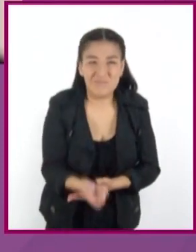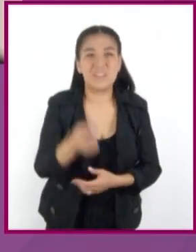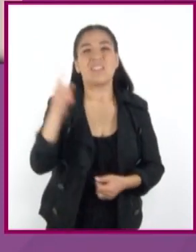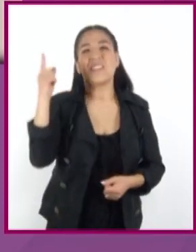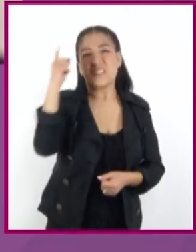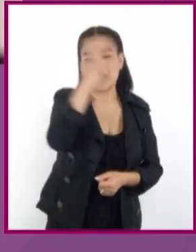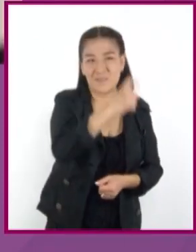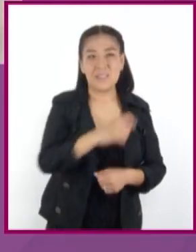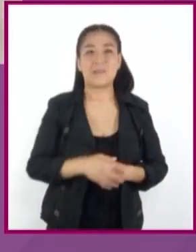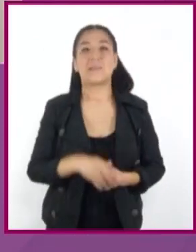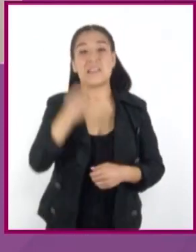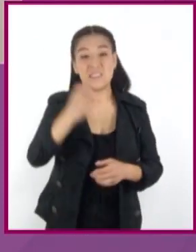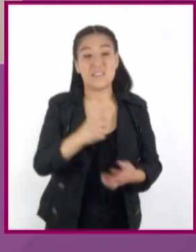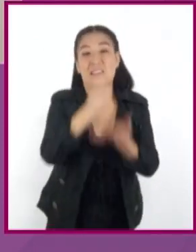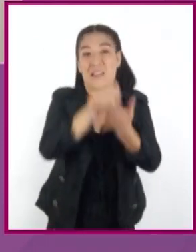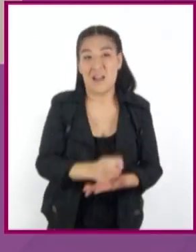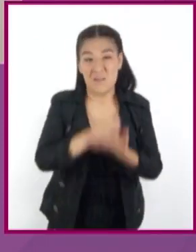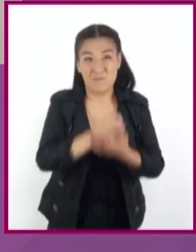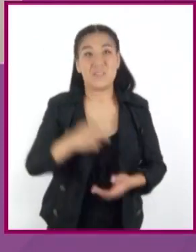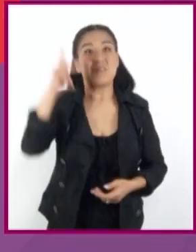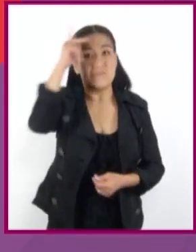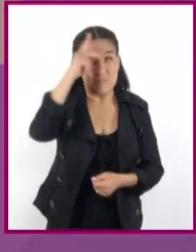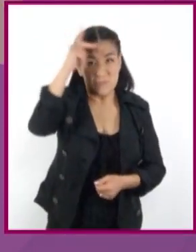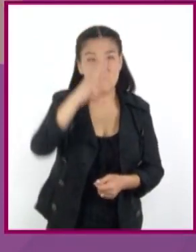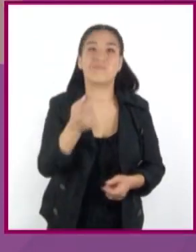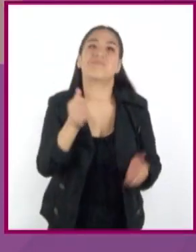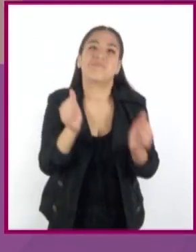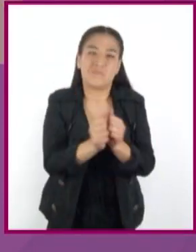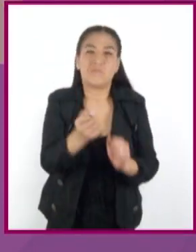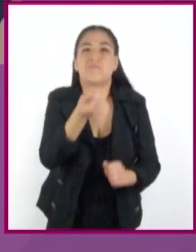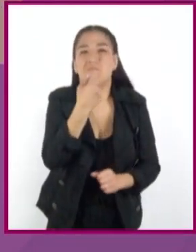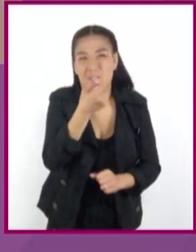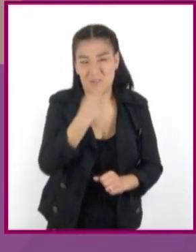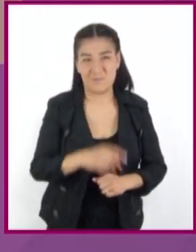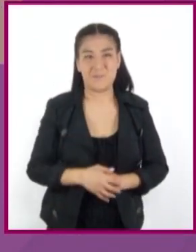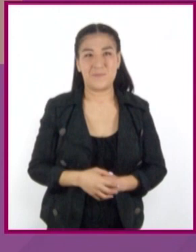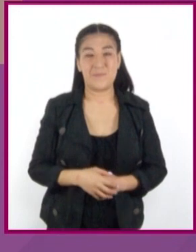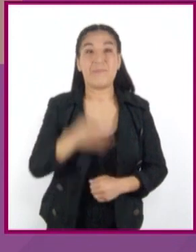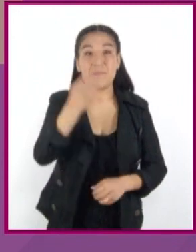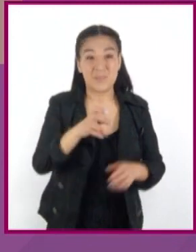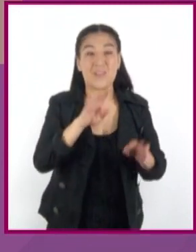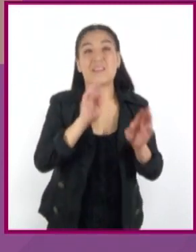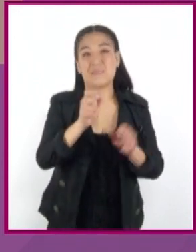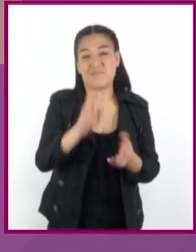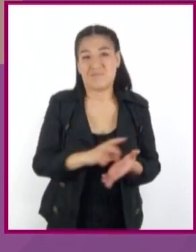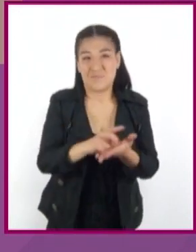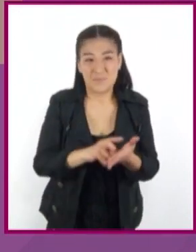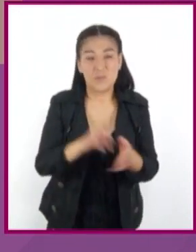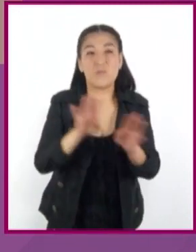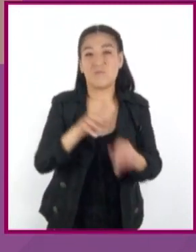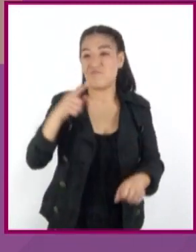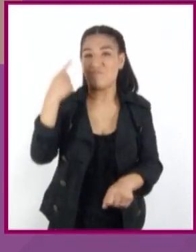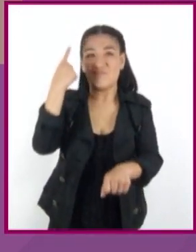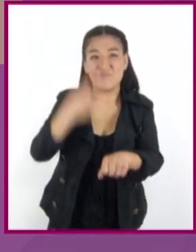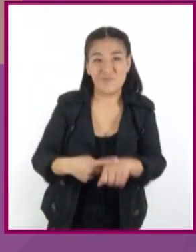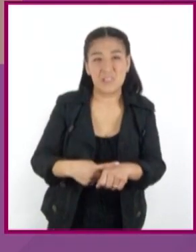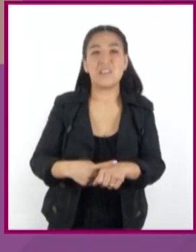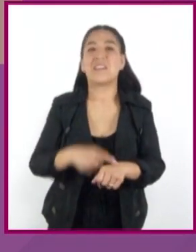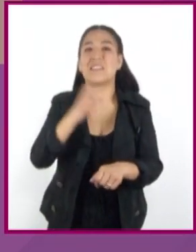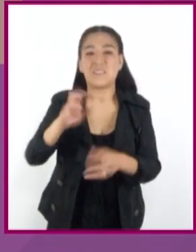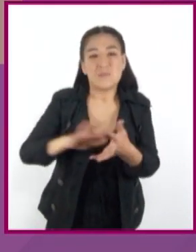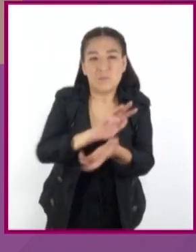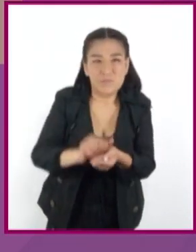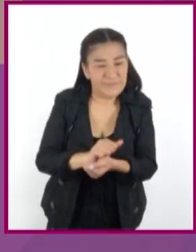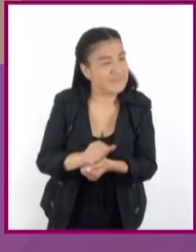incluyen terapias psicológicas y medicamentos. Las adicciones no solo destruyen al adicto, también afectan su vida